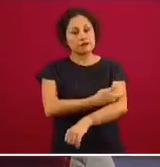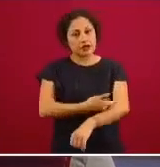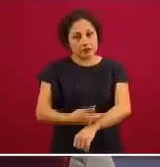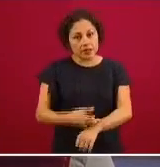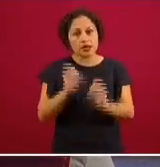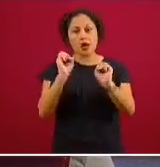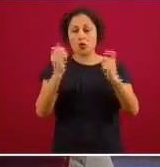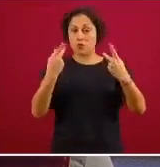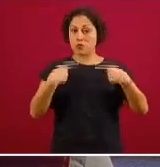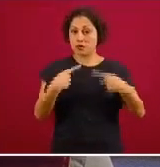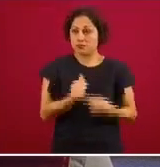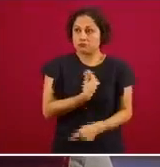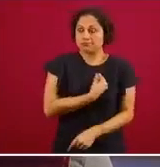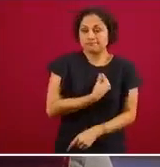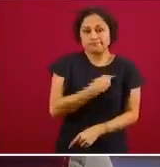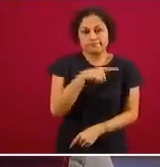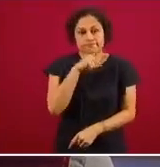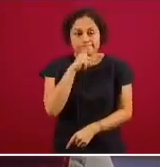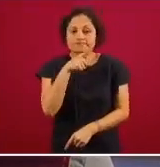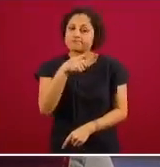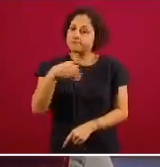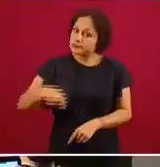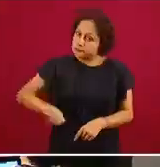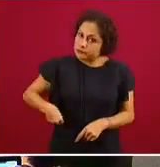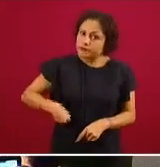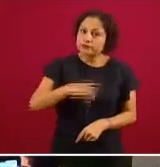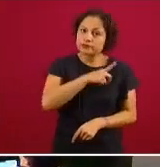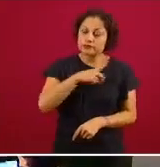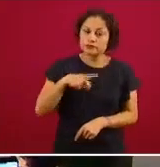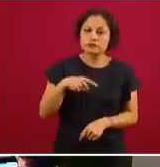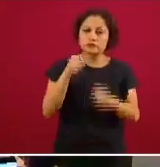las unidades de salud en estos estados la siguiente